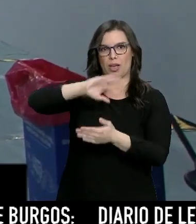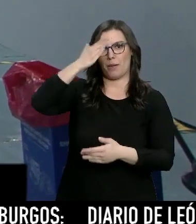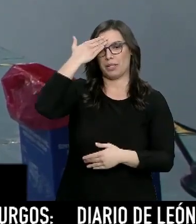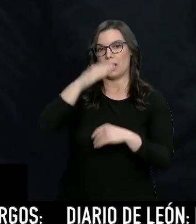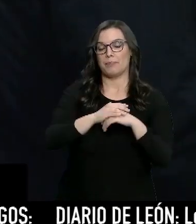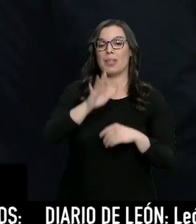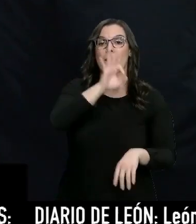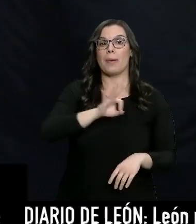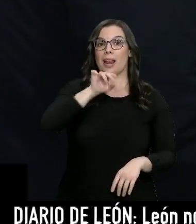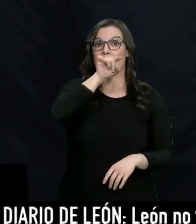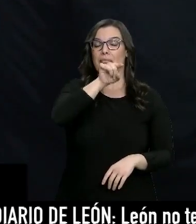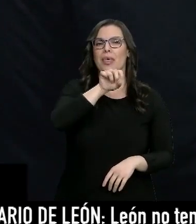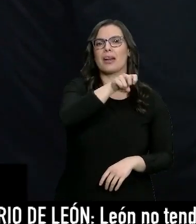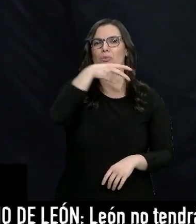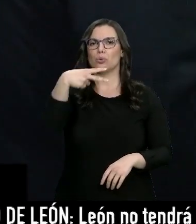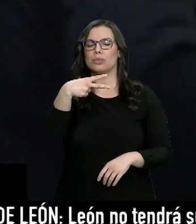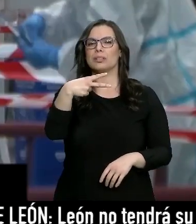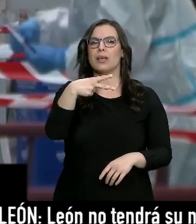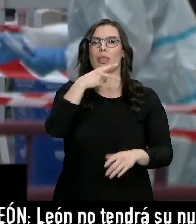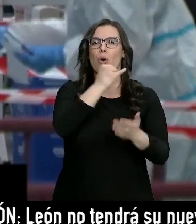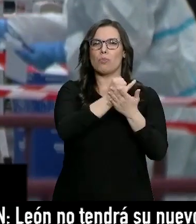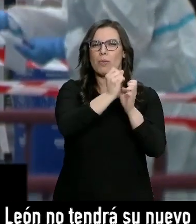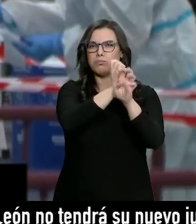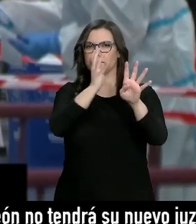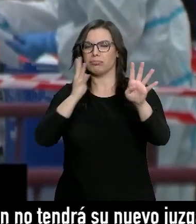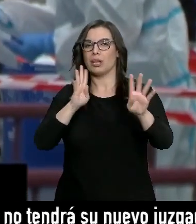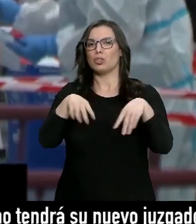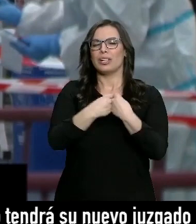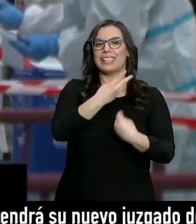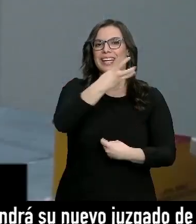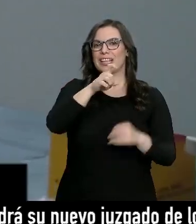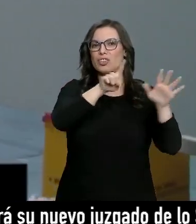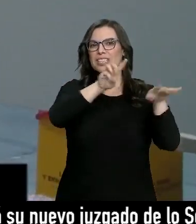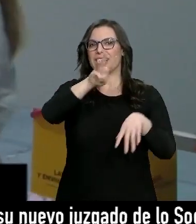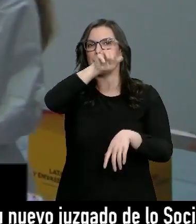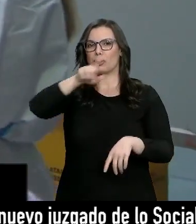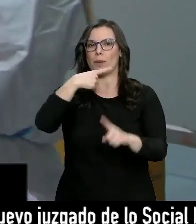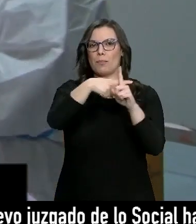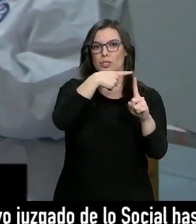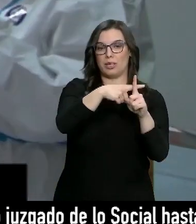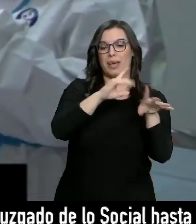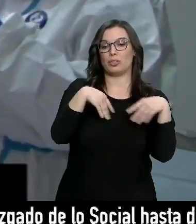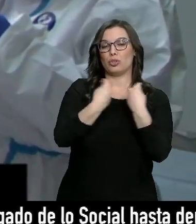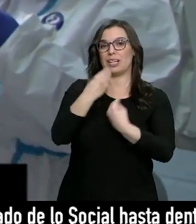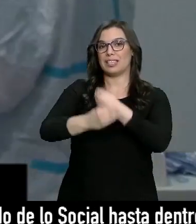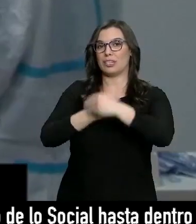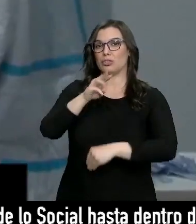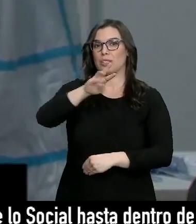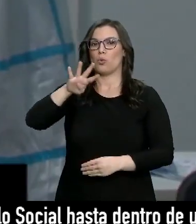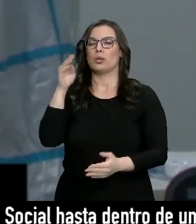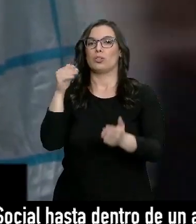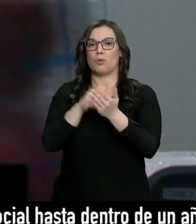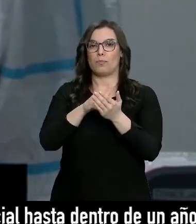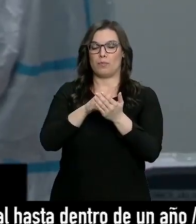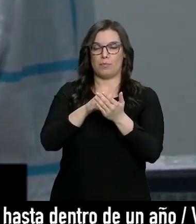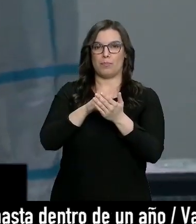Y en Palencia el cribado se ha saldado con 363 positivos de las casi 34.000 pruebas realizadas durante